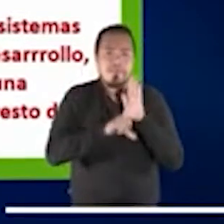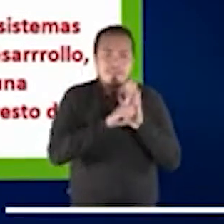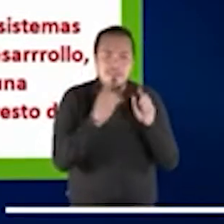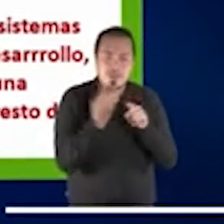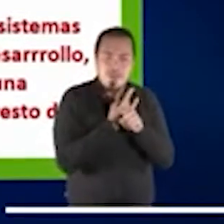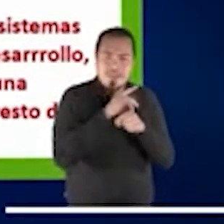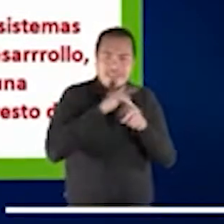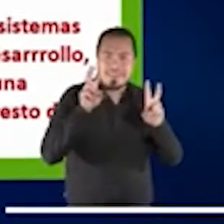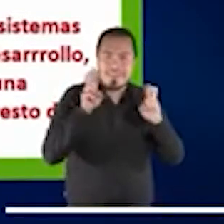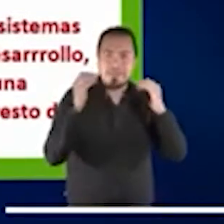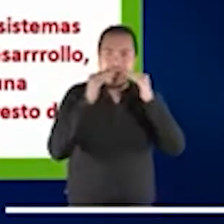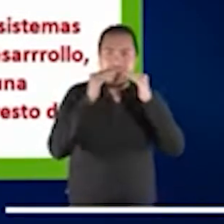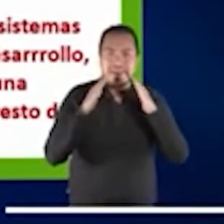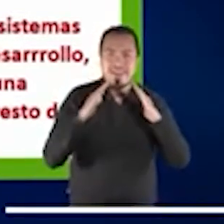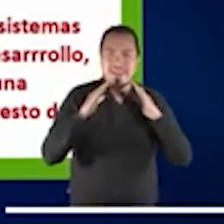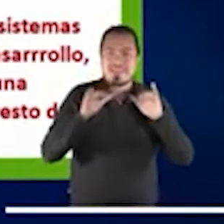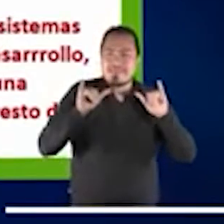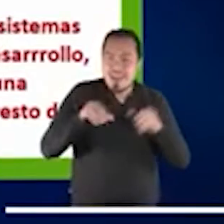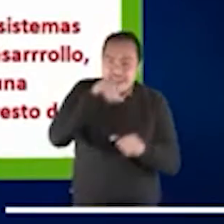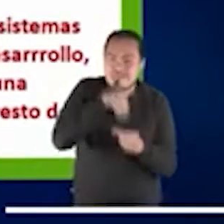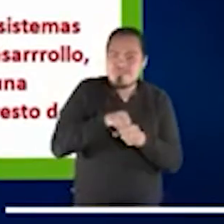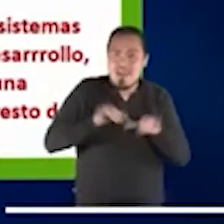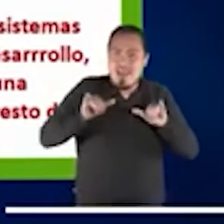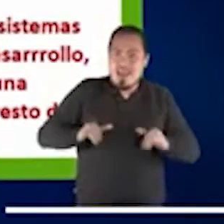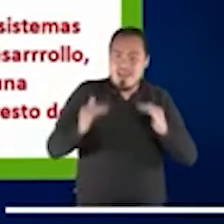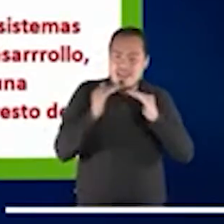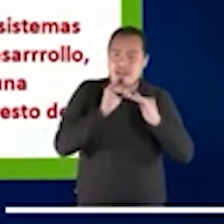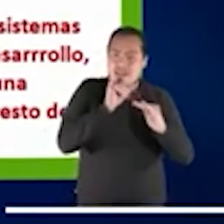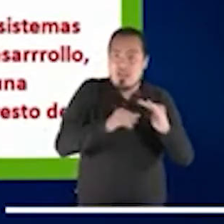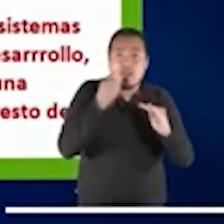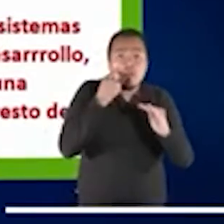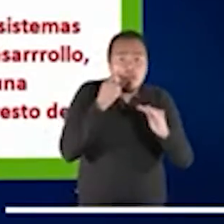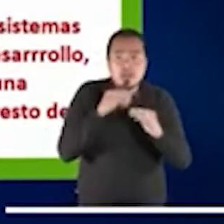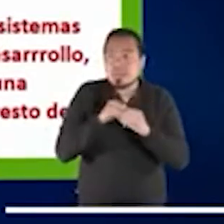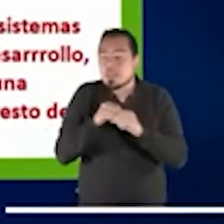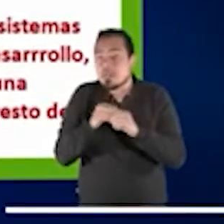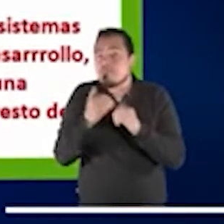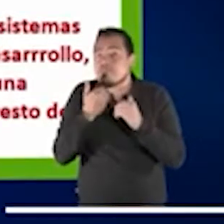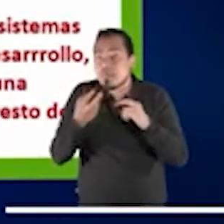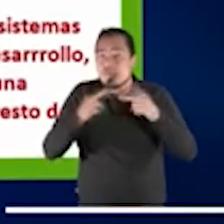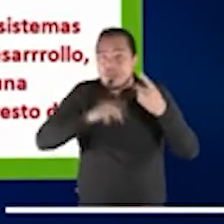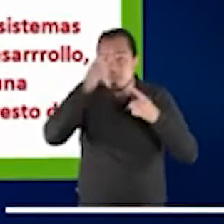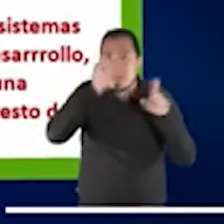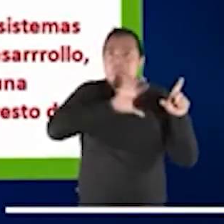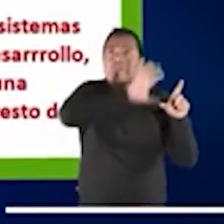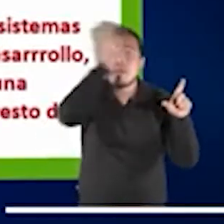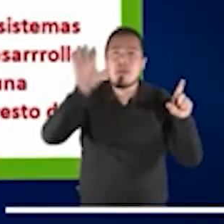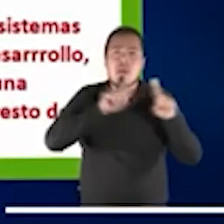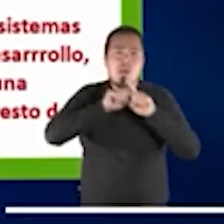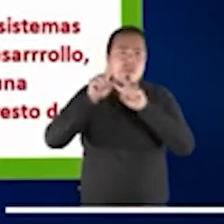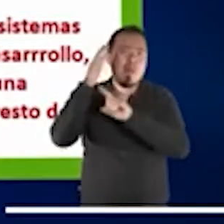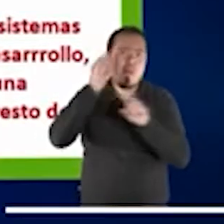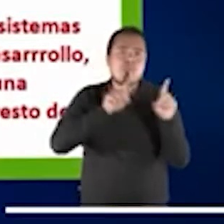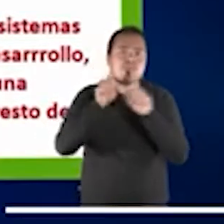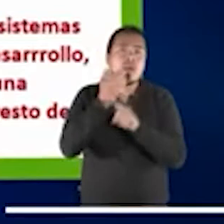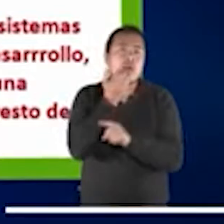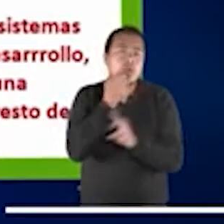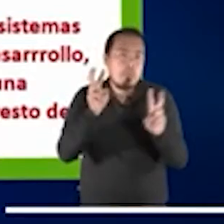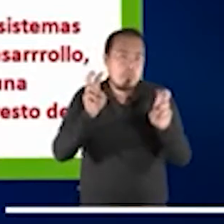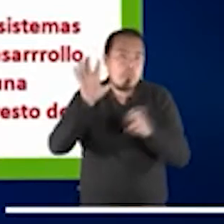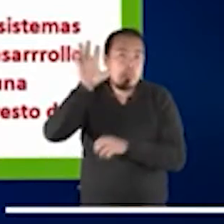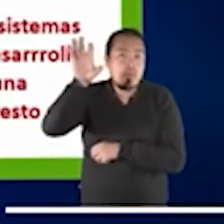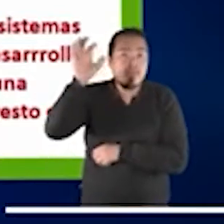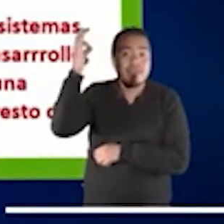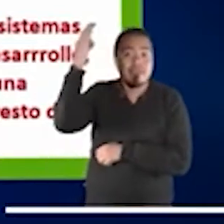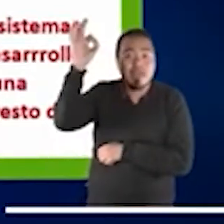que no sé si en Colombia seguís con confinamiento, en Francia ahora y en muchos países de Europa,